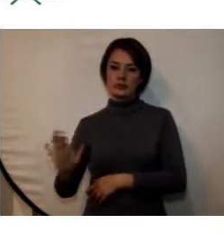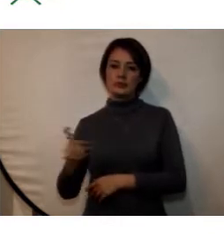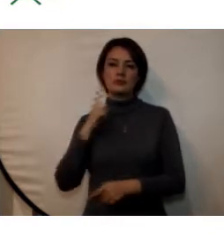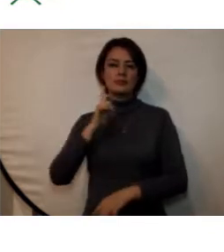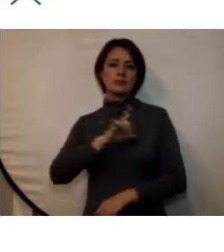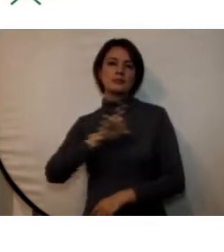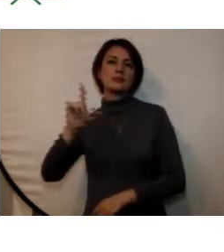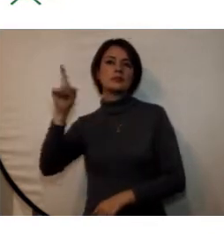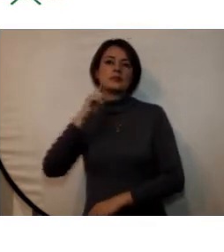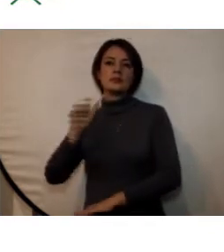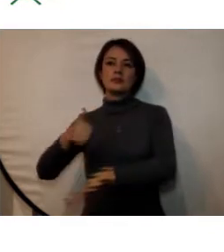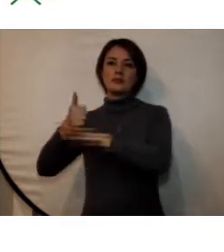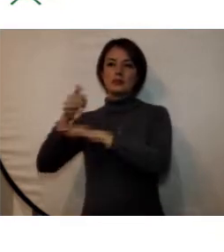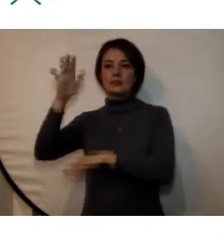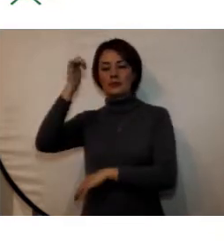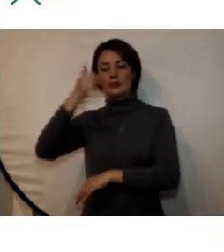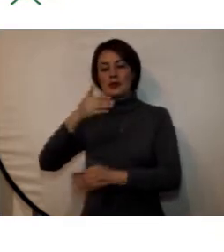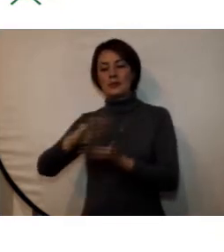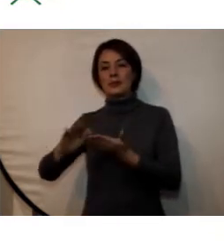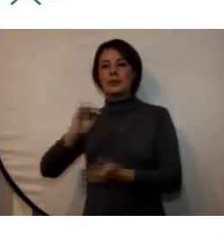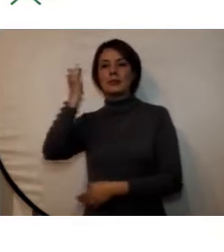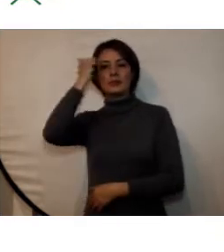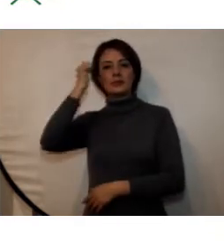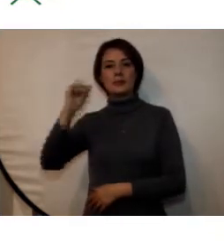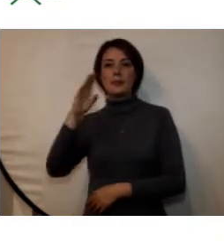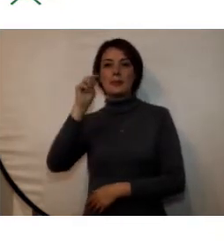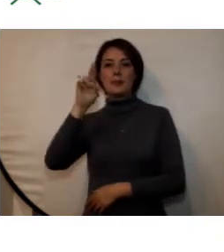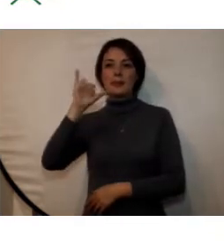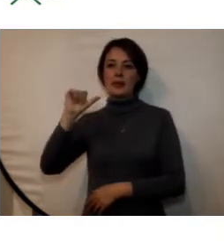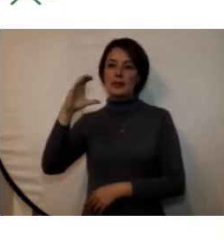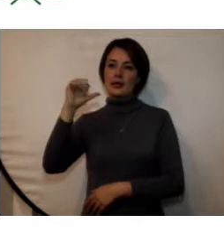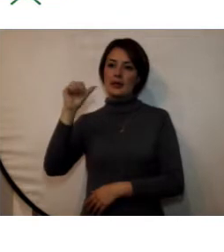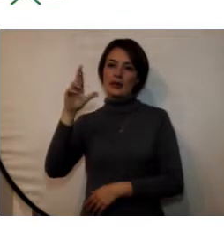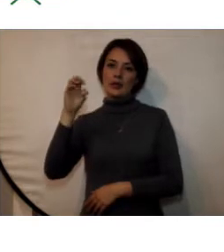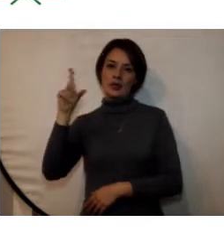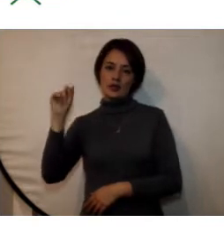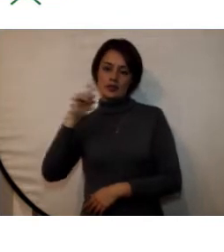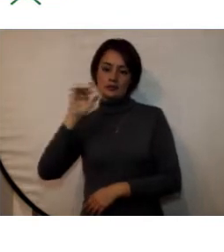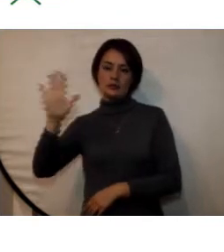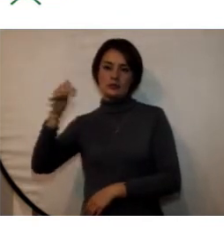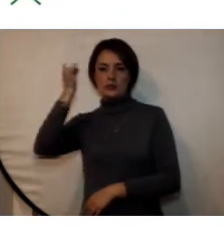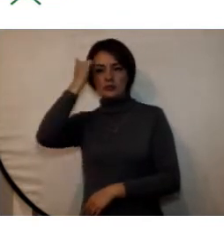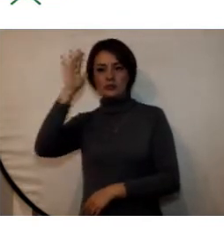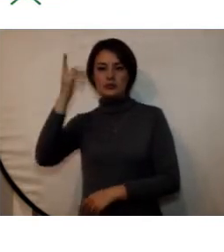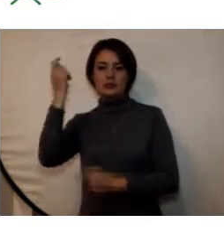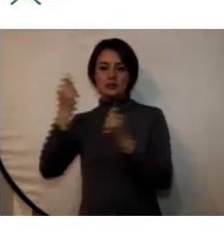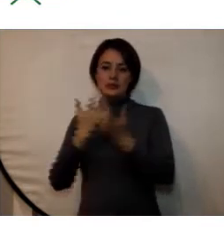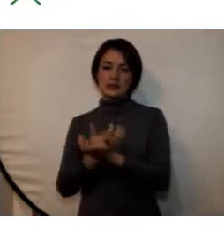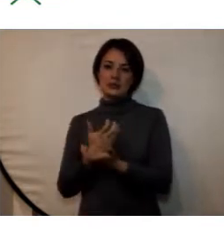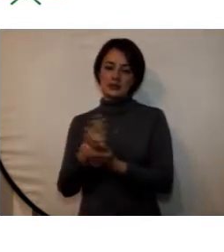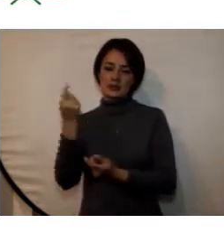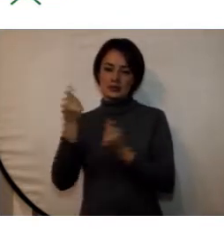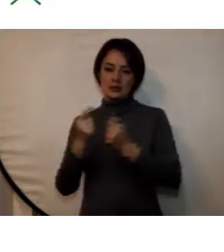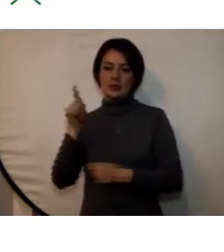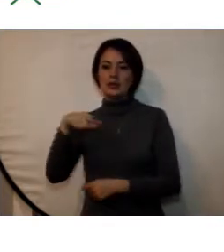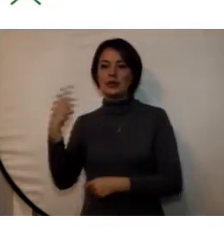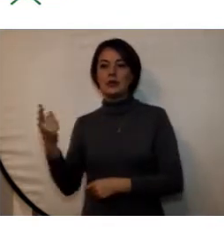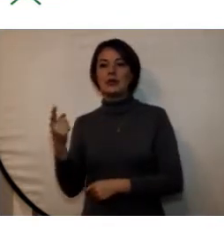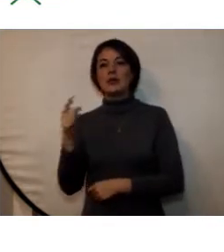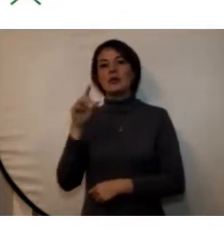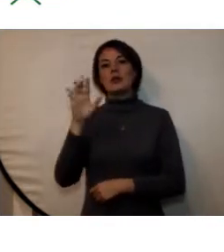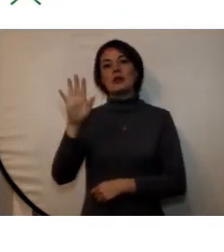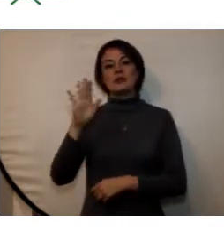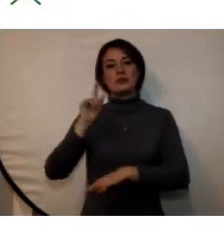liderado por los docentes María Carolina Ortiz docente de la facultad de ciencias económicas y Gladys Giovanna Arias docente de la facultad de